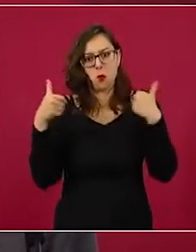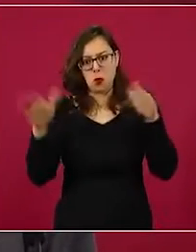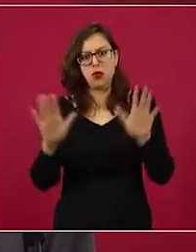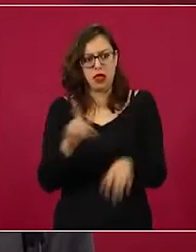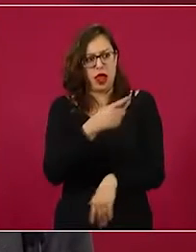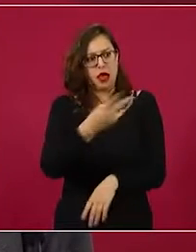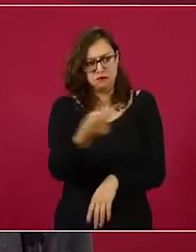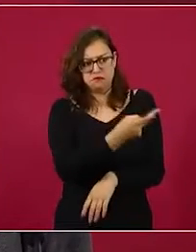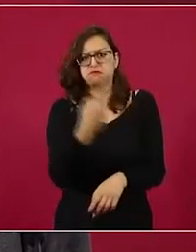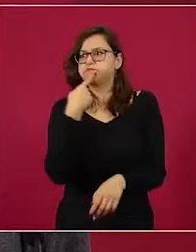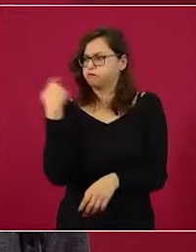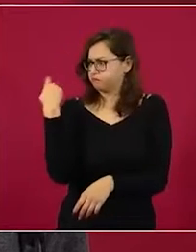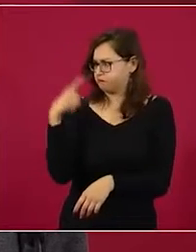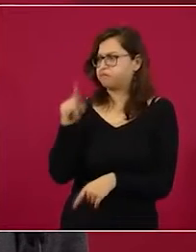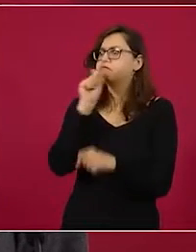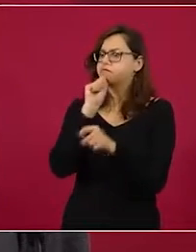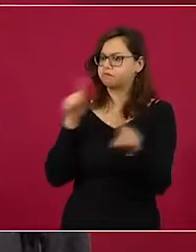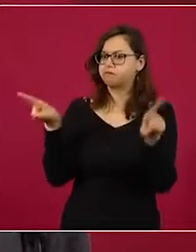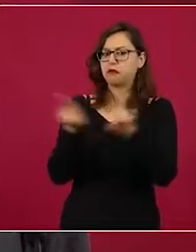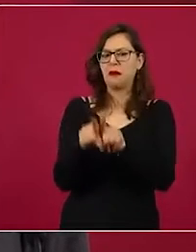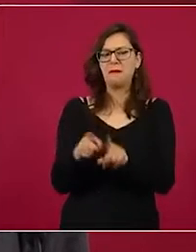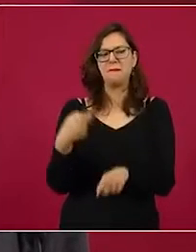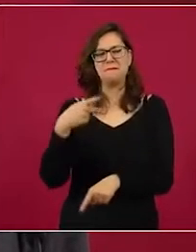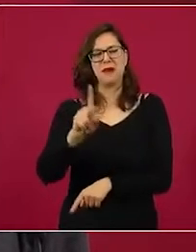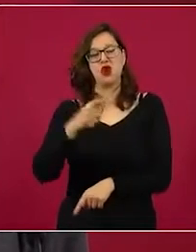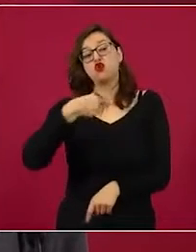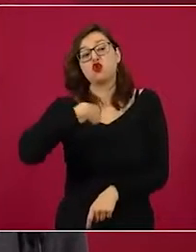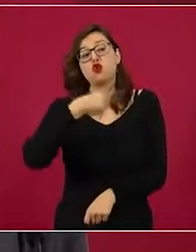no lo hagan, que ellos no,